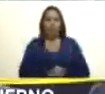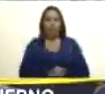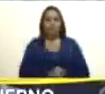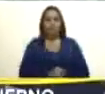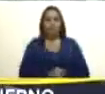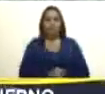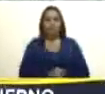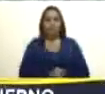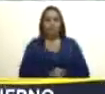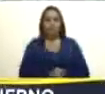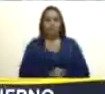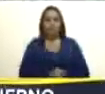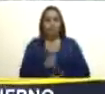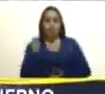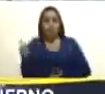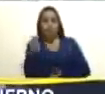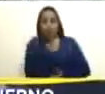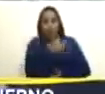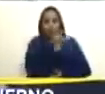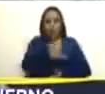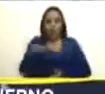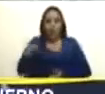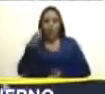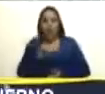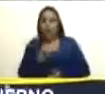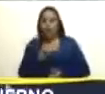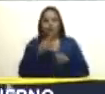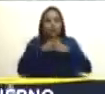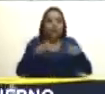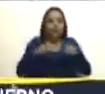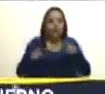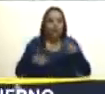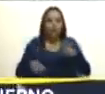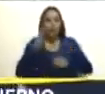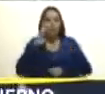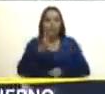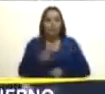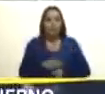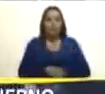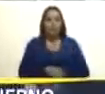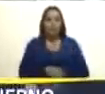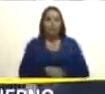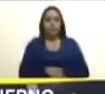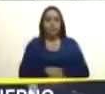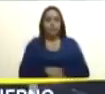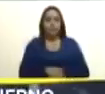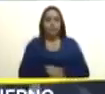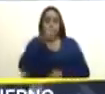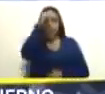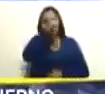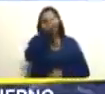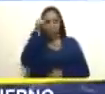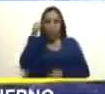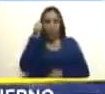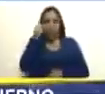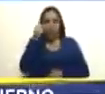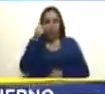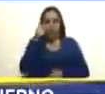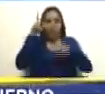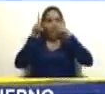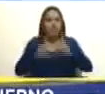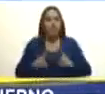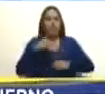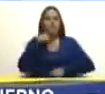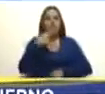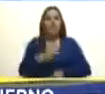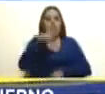cada quien expuso su visión y el domingo habló la voz